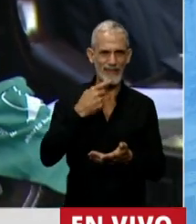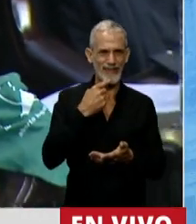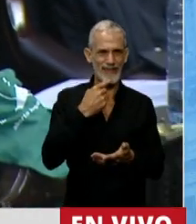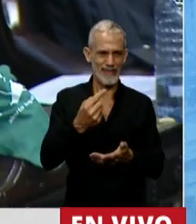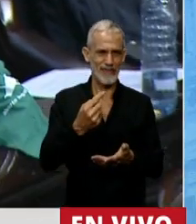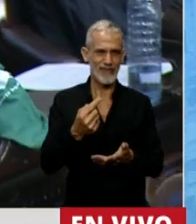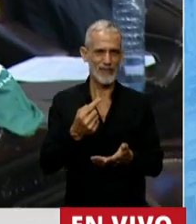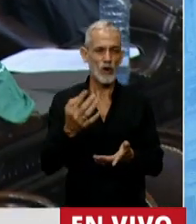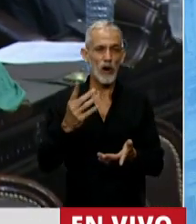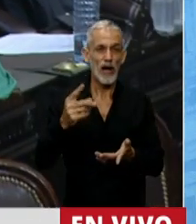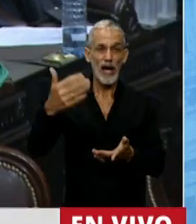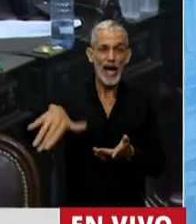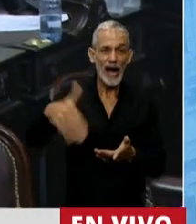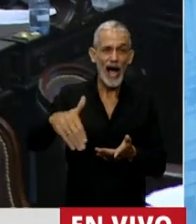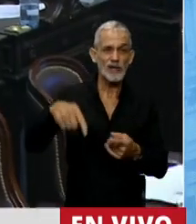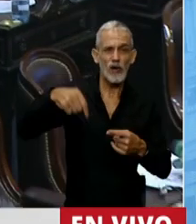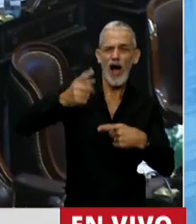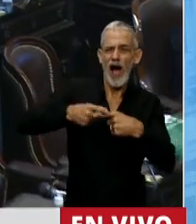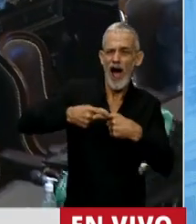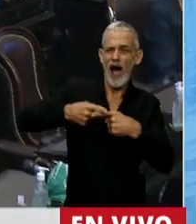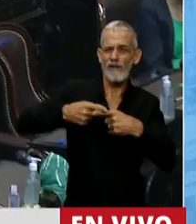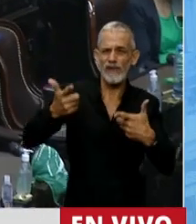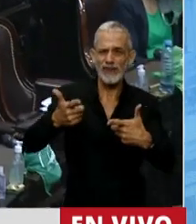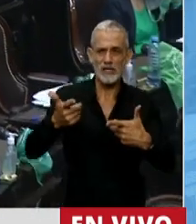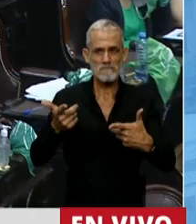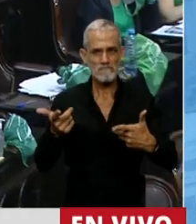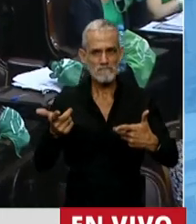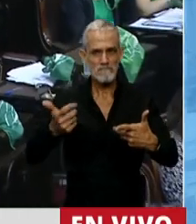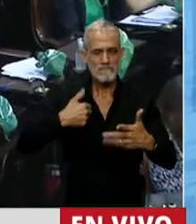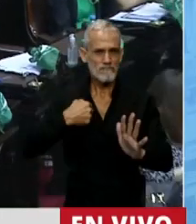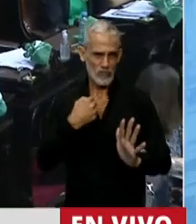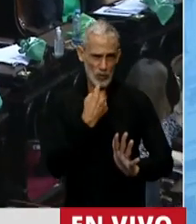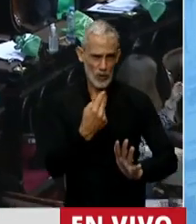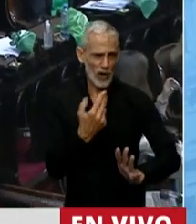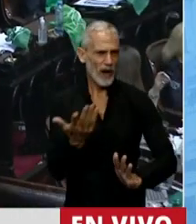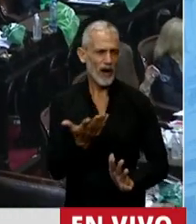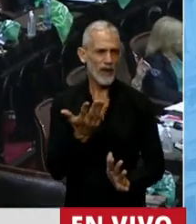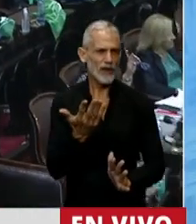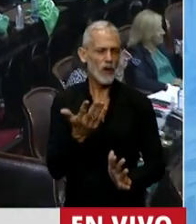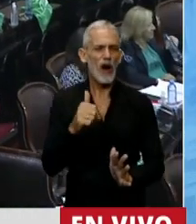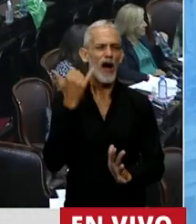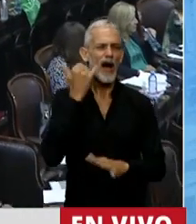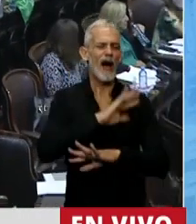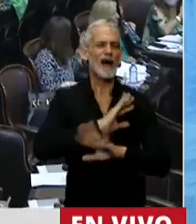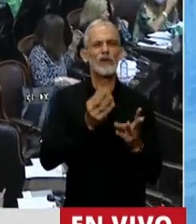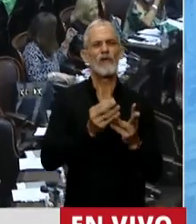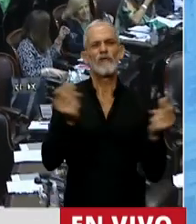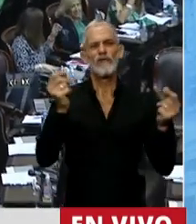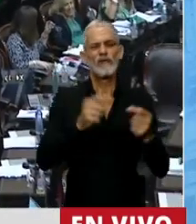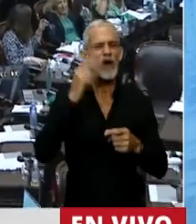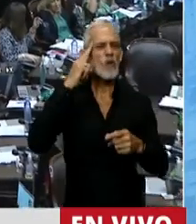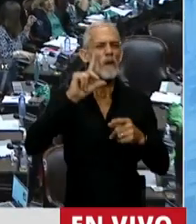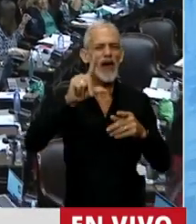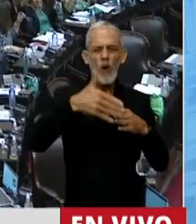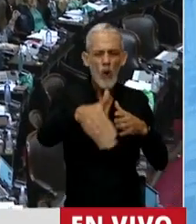que en las calles se está festejando. Yo lo que le digo es que no termina la avenida 9